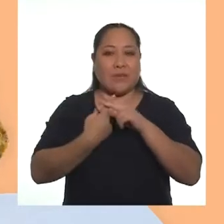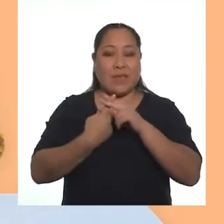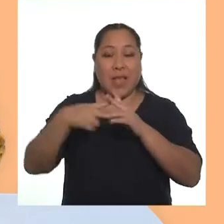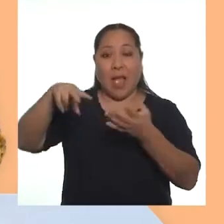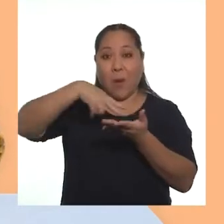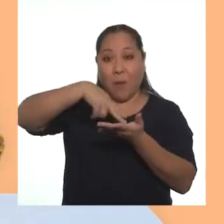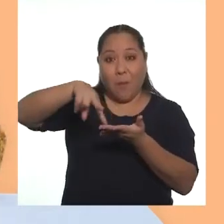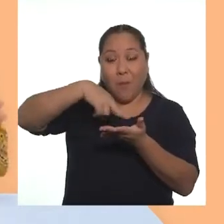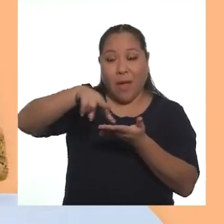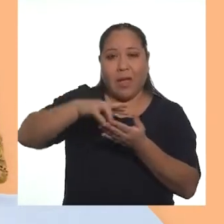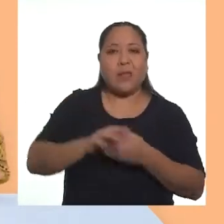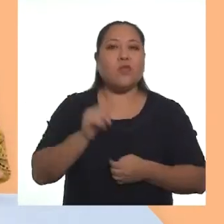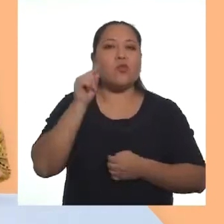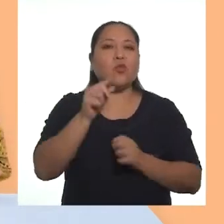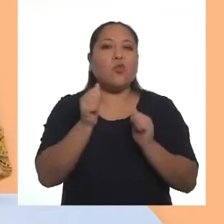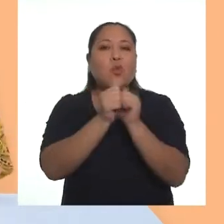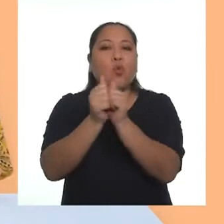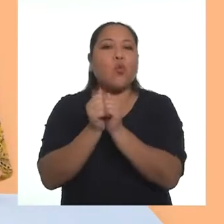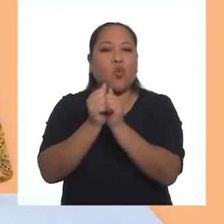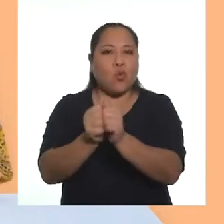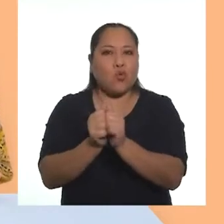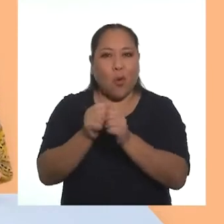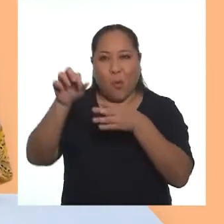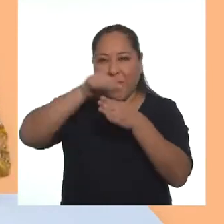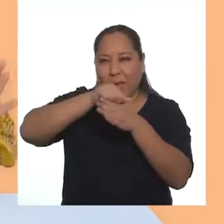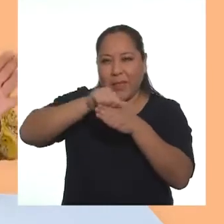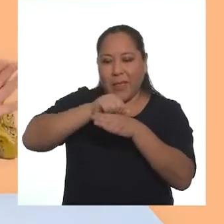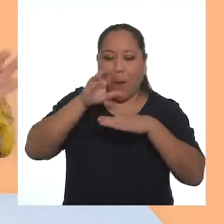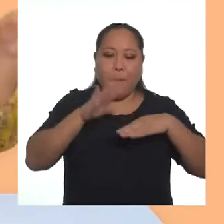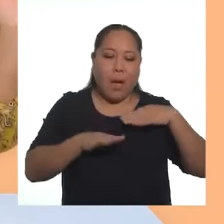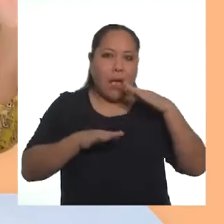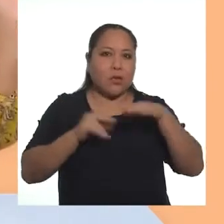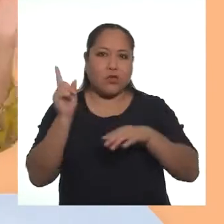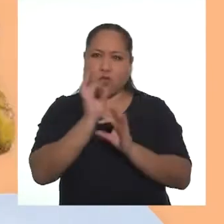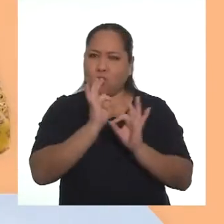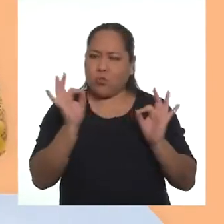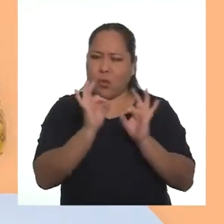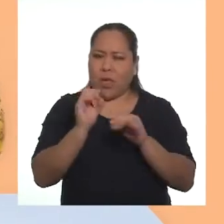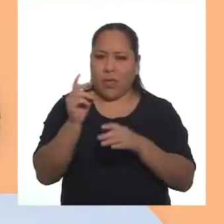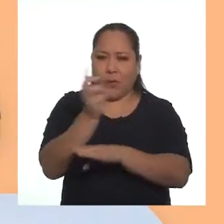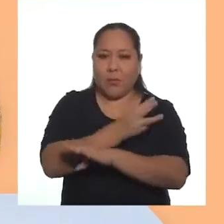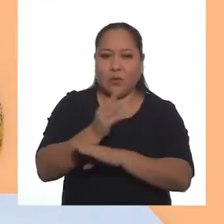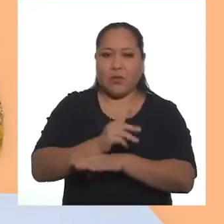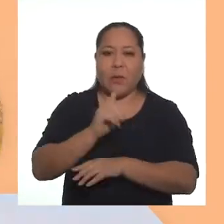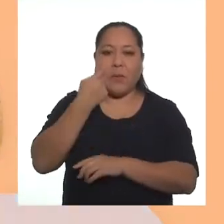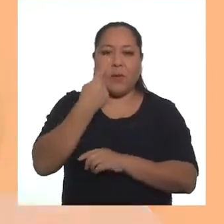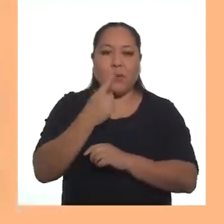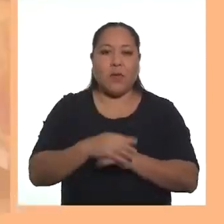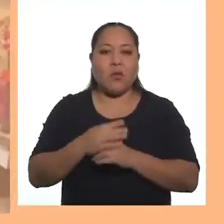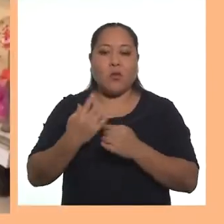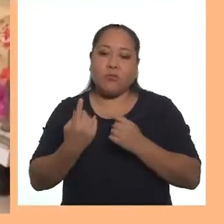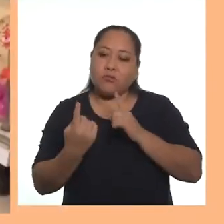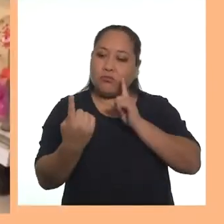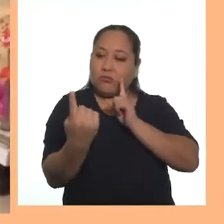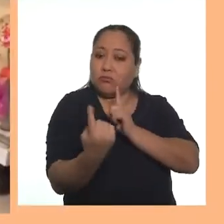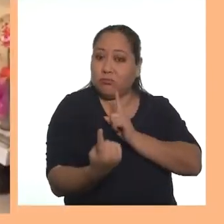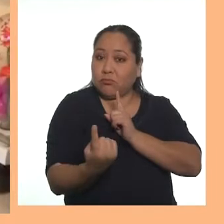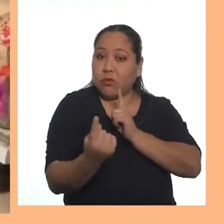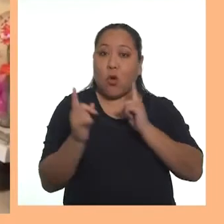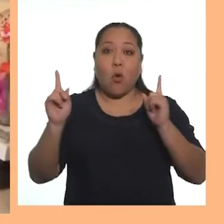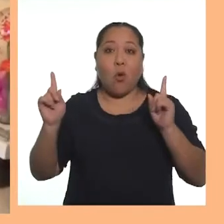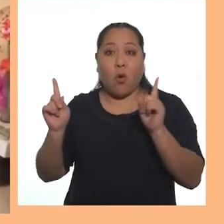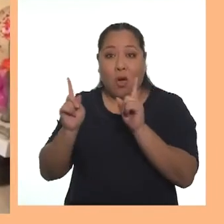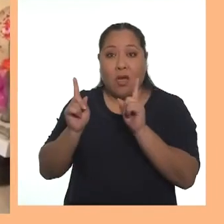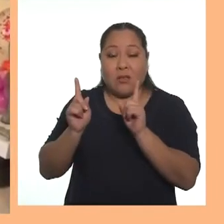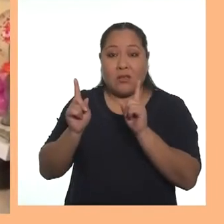antes de empezar la danza de la selva realicen juntos los pasos de baile sin la música. Pueden ubicarse